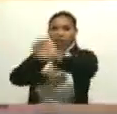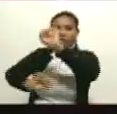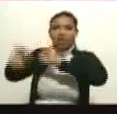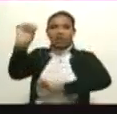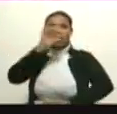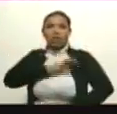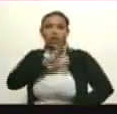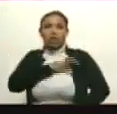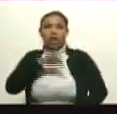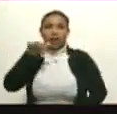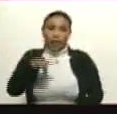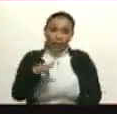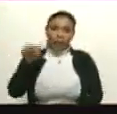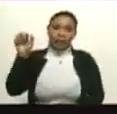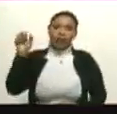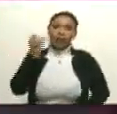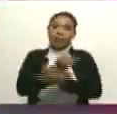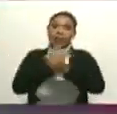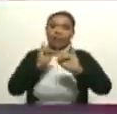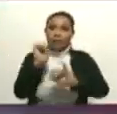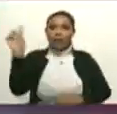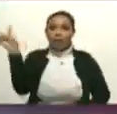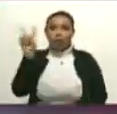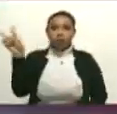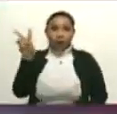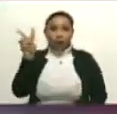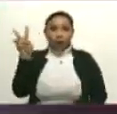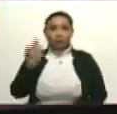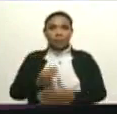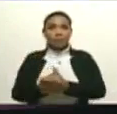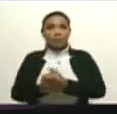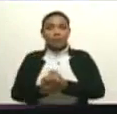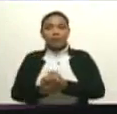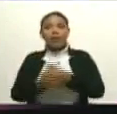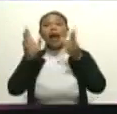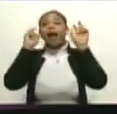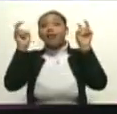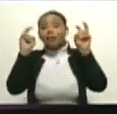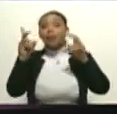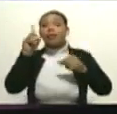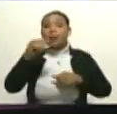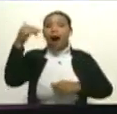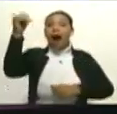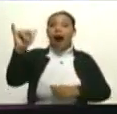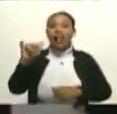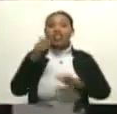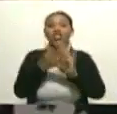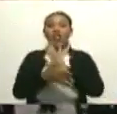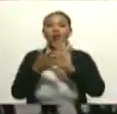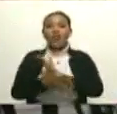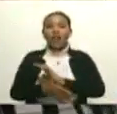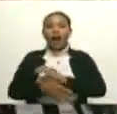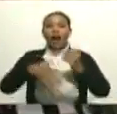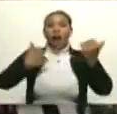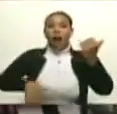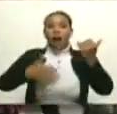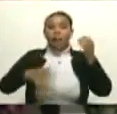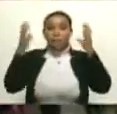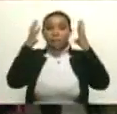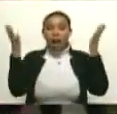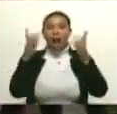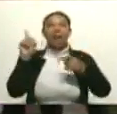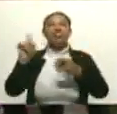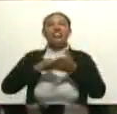soberanía, de nuestra independencia, y el lema que toma de Alí Primera, que sea humana la humanidad.